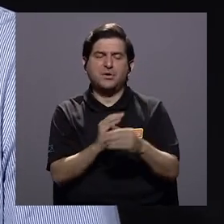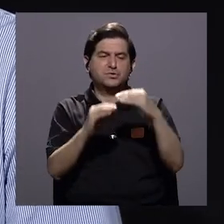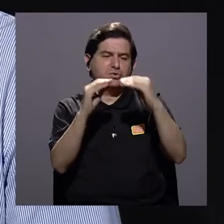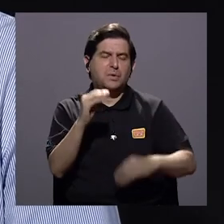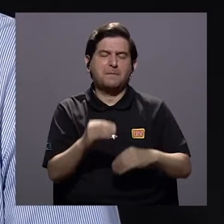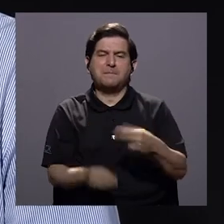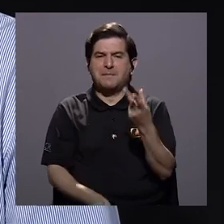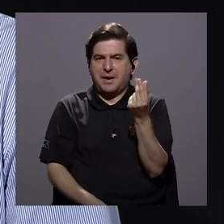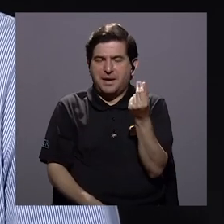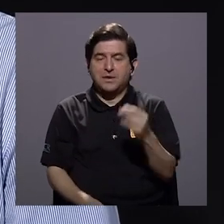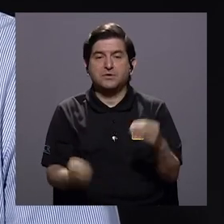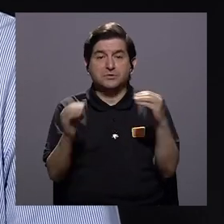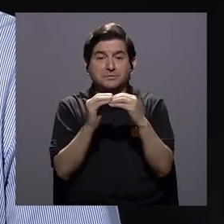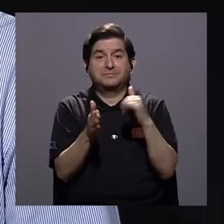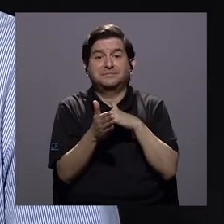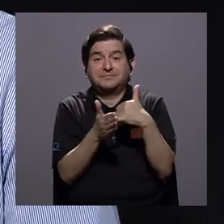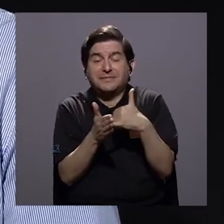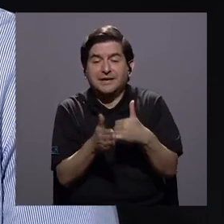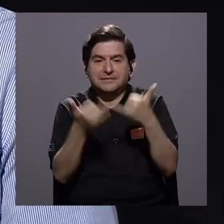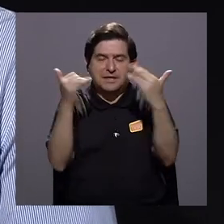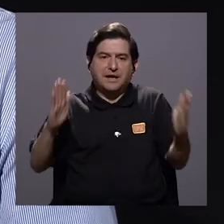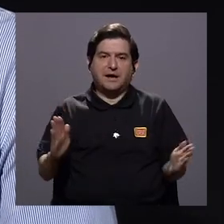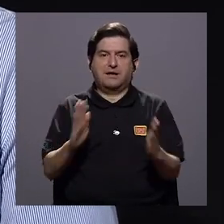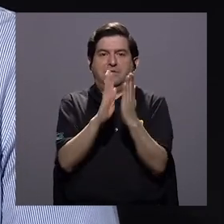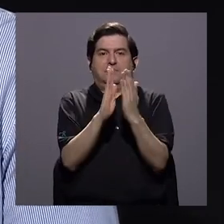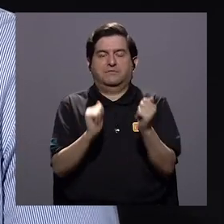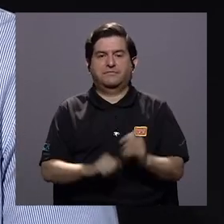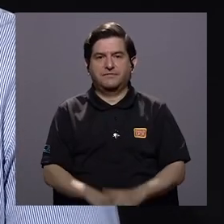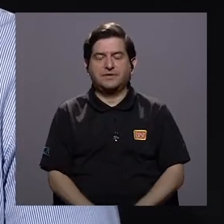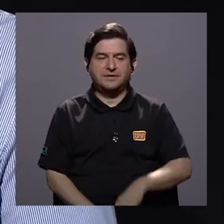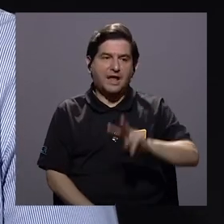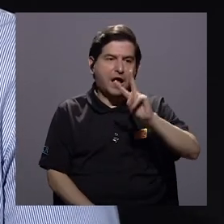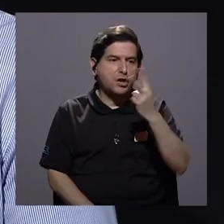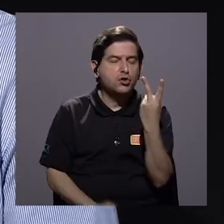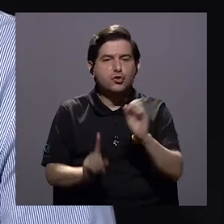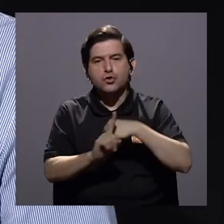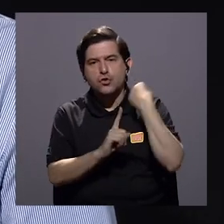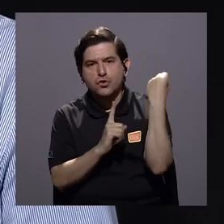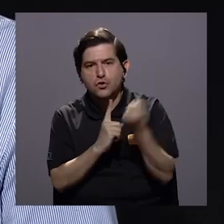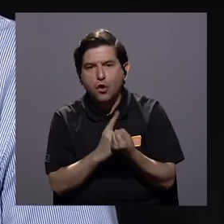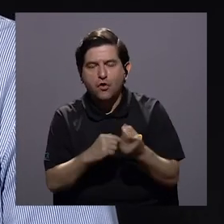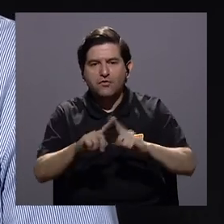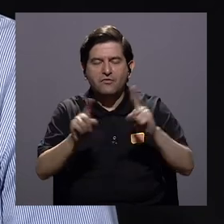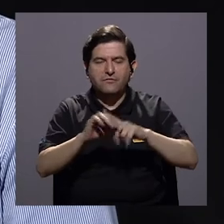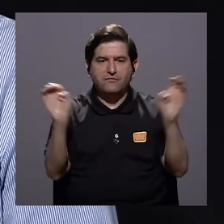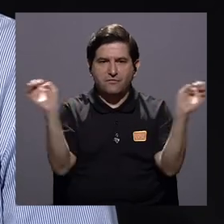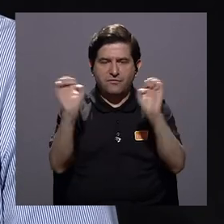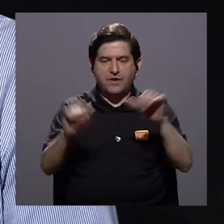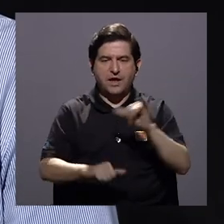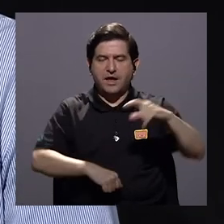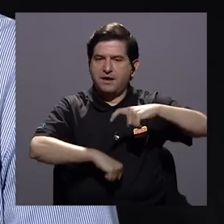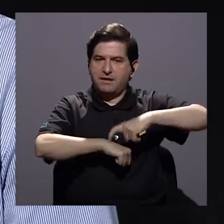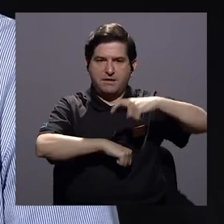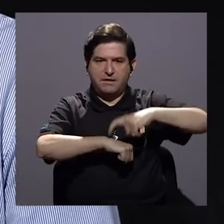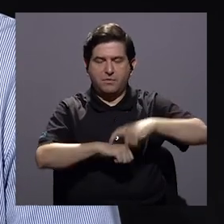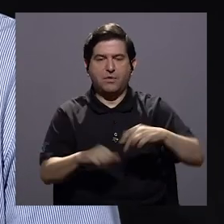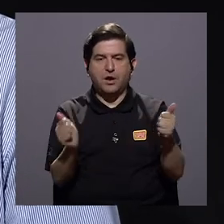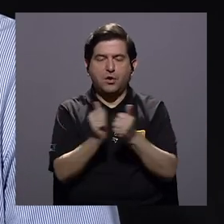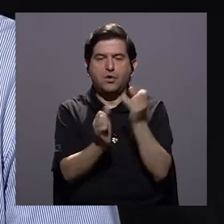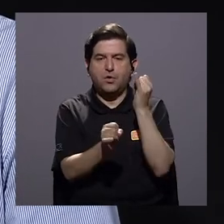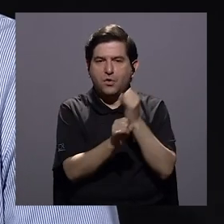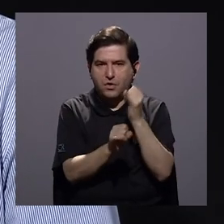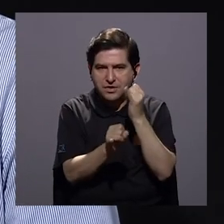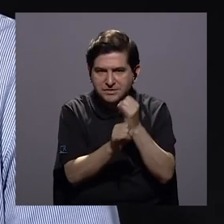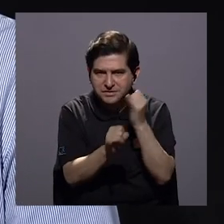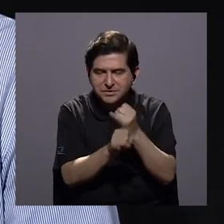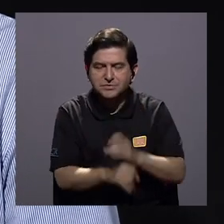de menos recursos y más debilidades ahora tenemos que enfrentar una doble situación de varias emergencias al mismo tiempo con